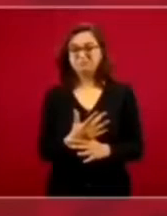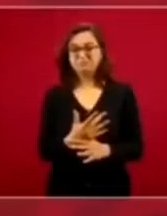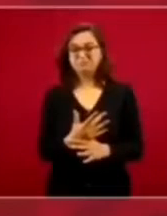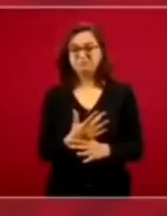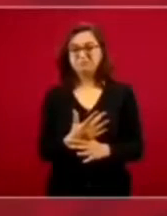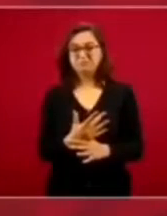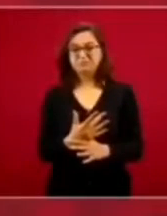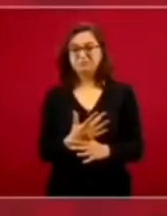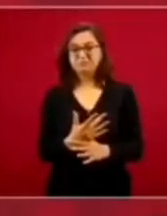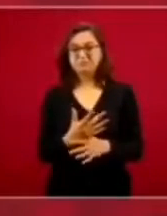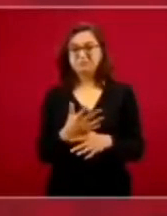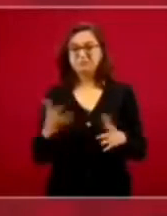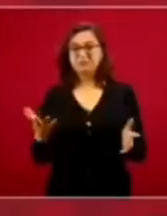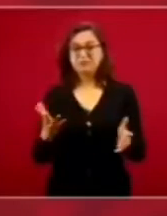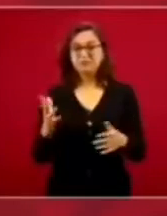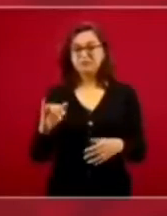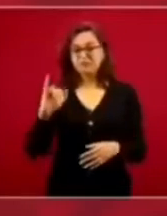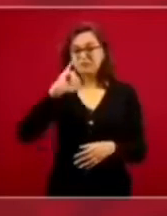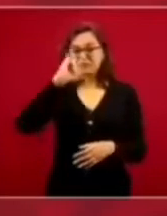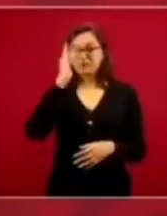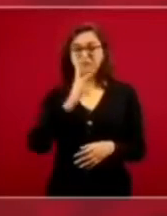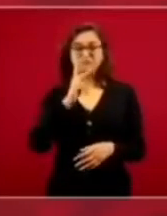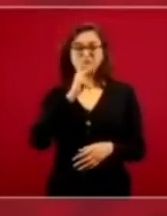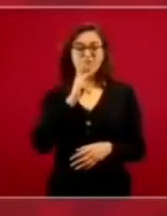utilizar la imagen del Papa.